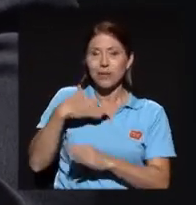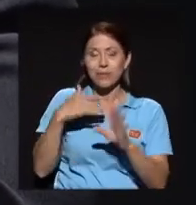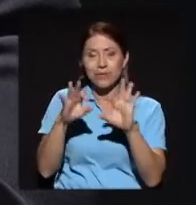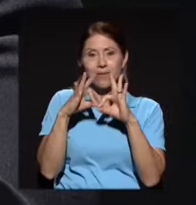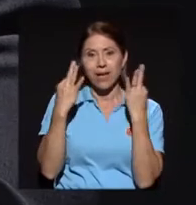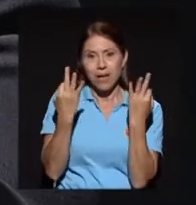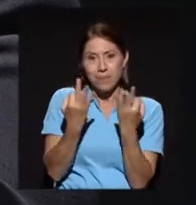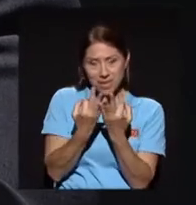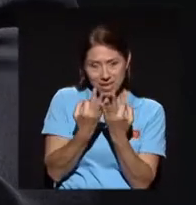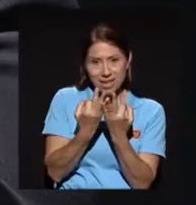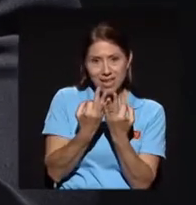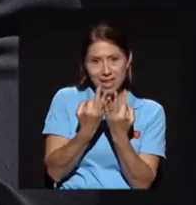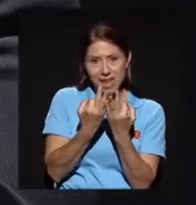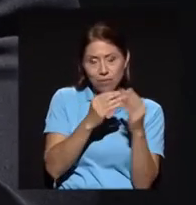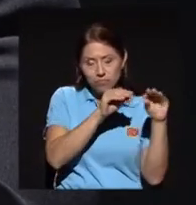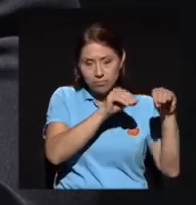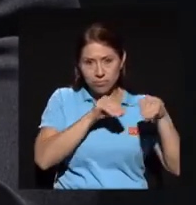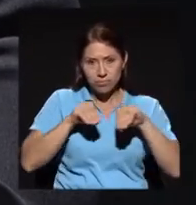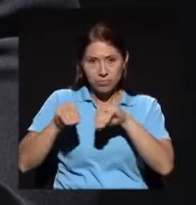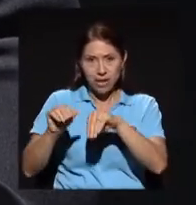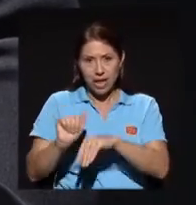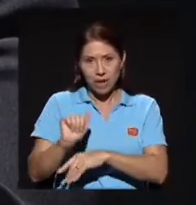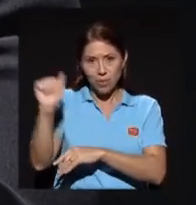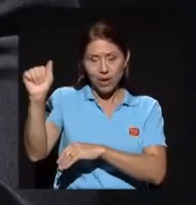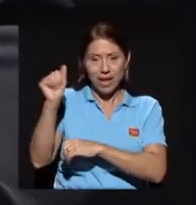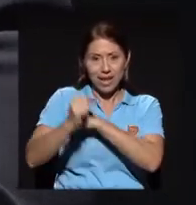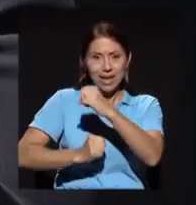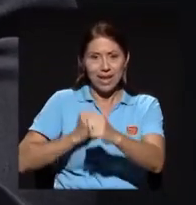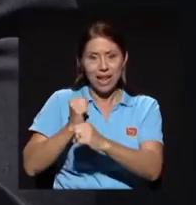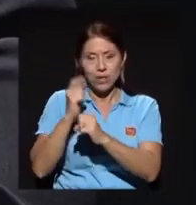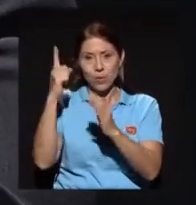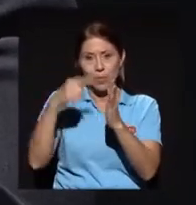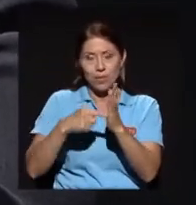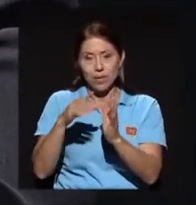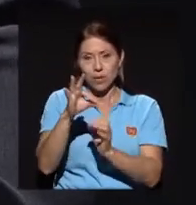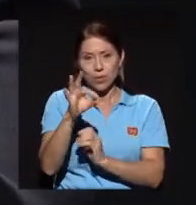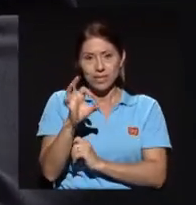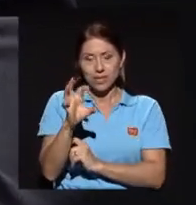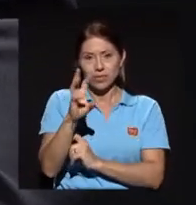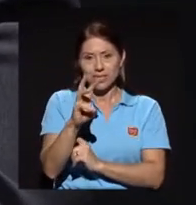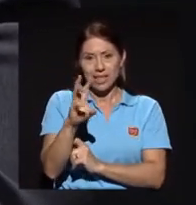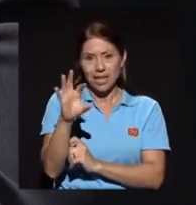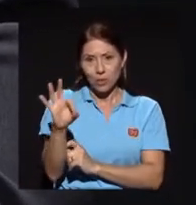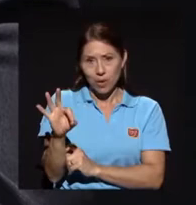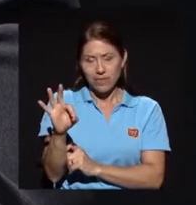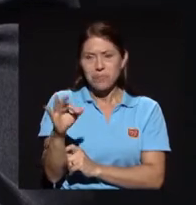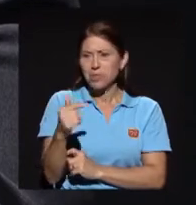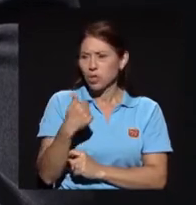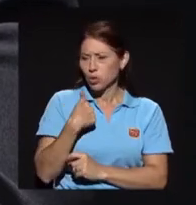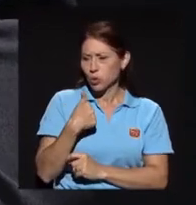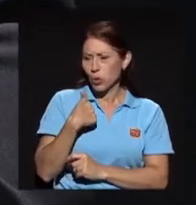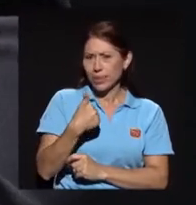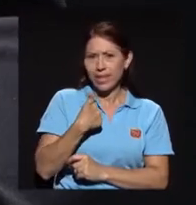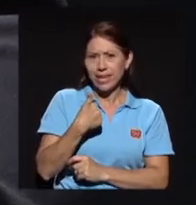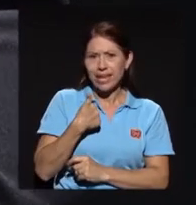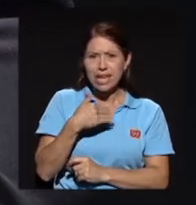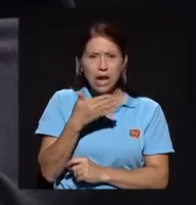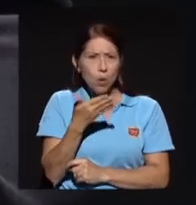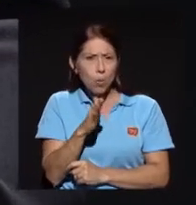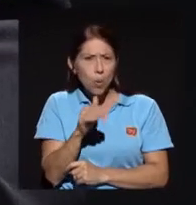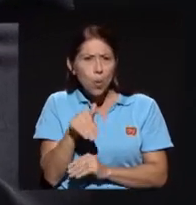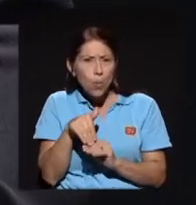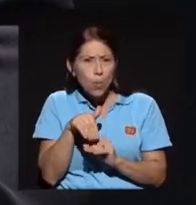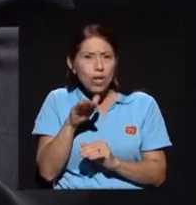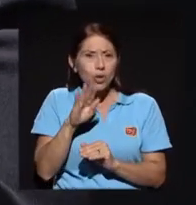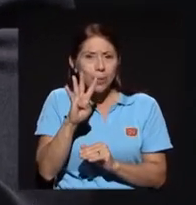emigró a La Juela en el año 69. Yo tenía un poquito más de